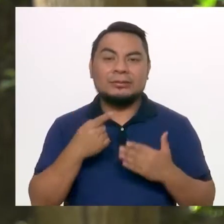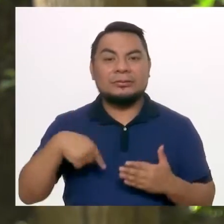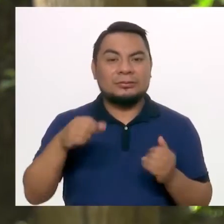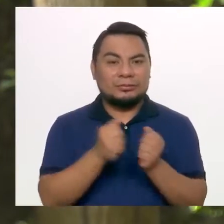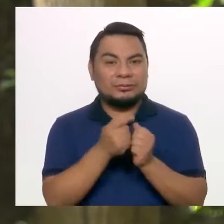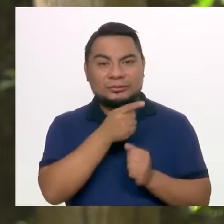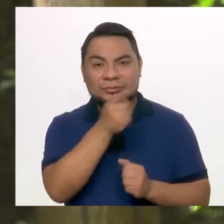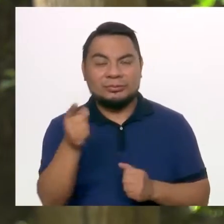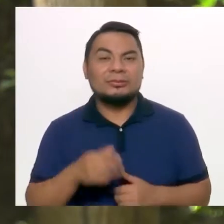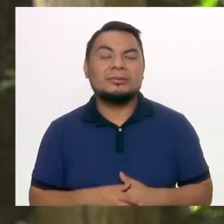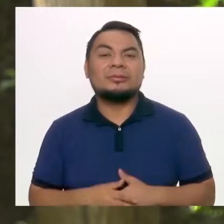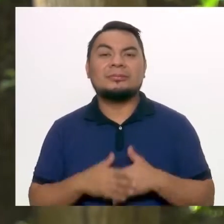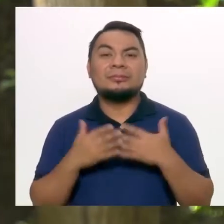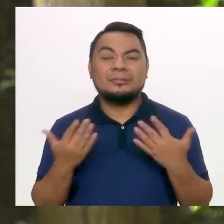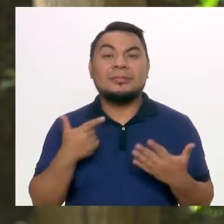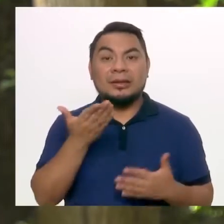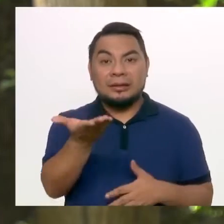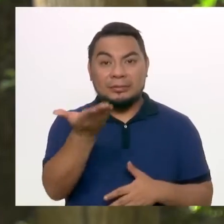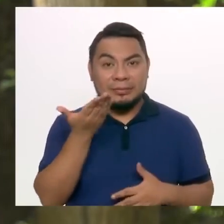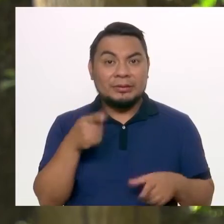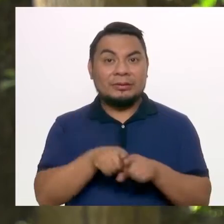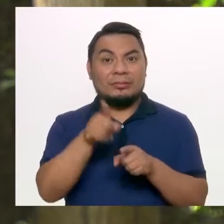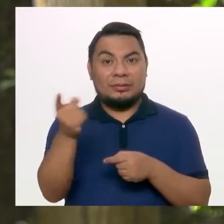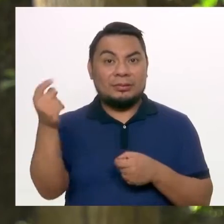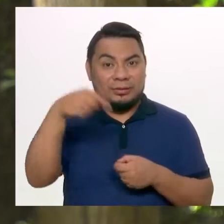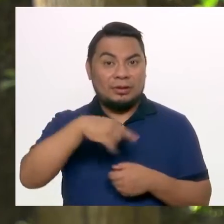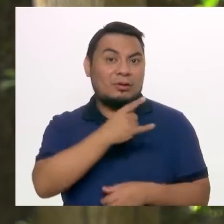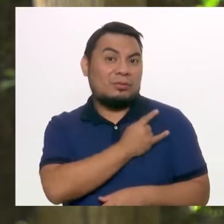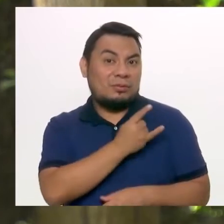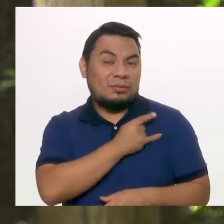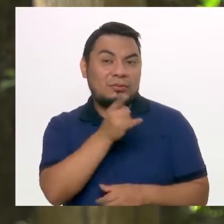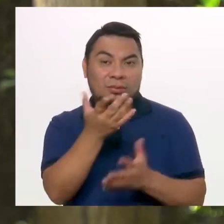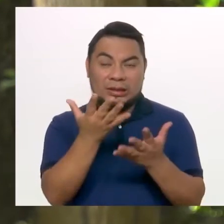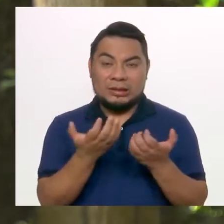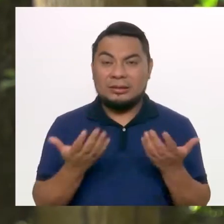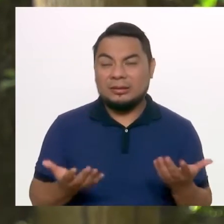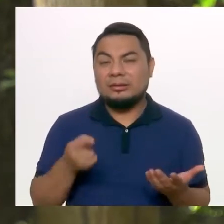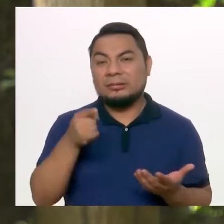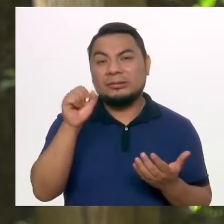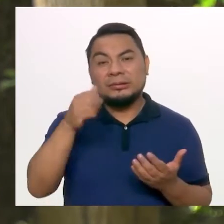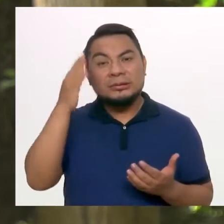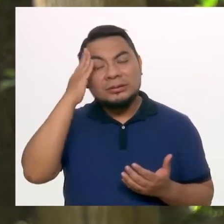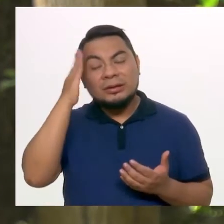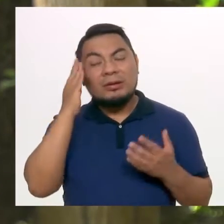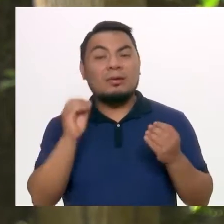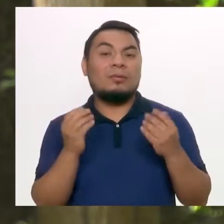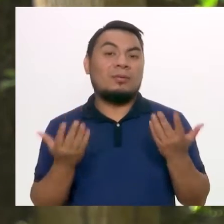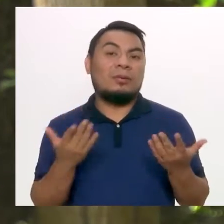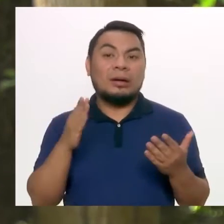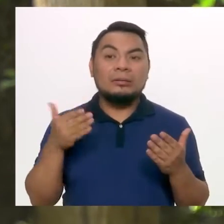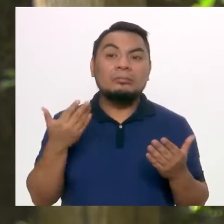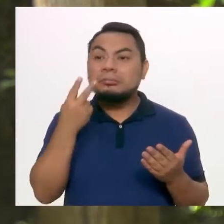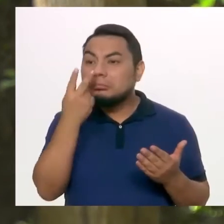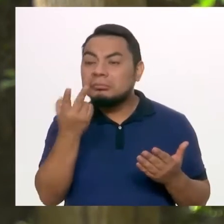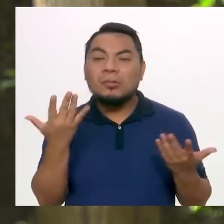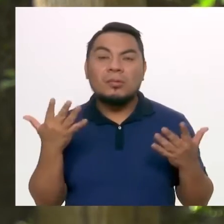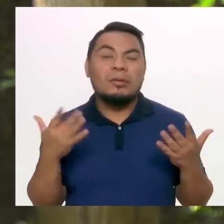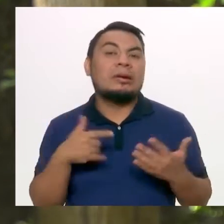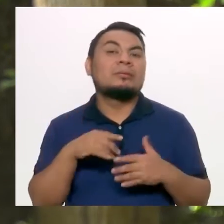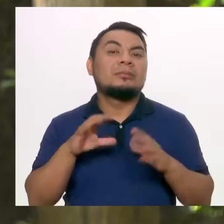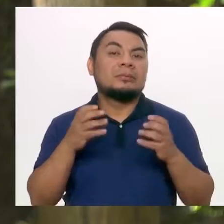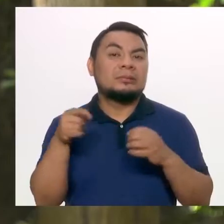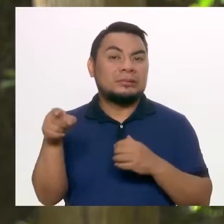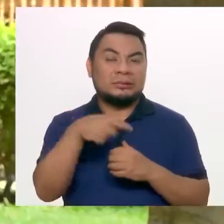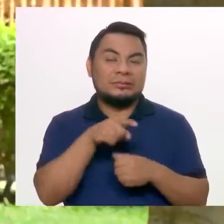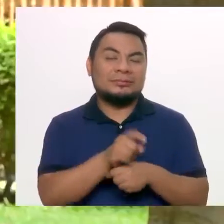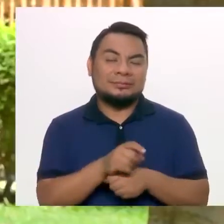ustedes y a invitarlos a acercarse a la universidad cuando quieran saber o aproximarse a cualquiera de